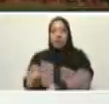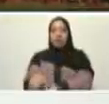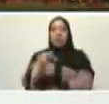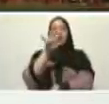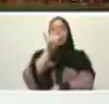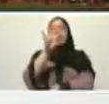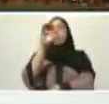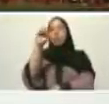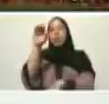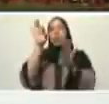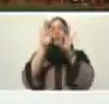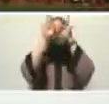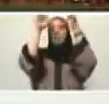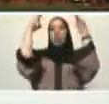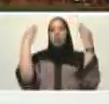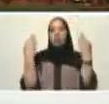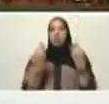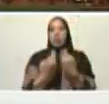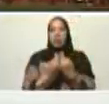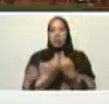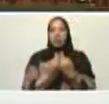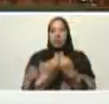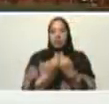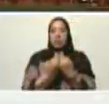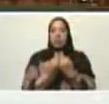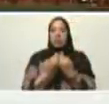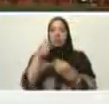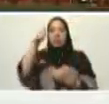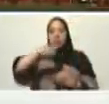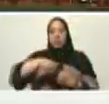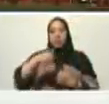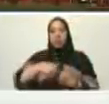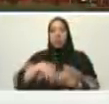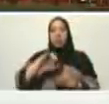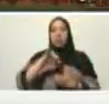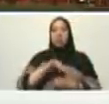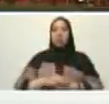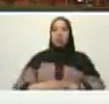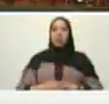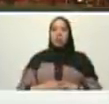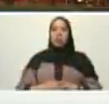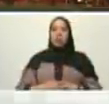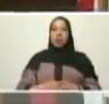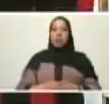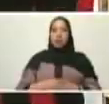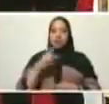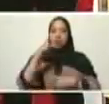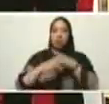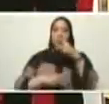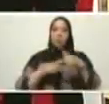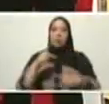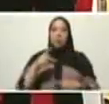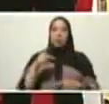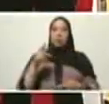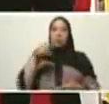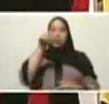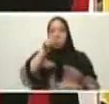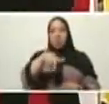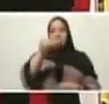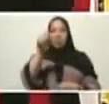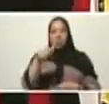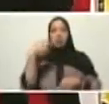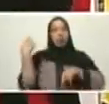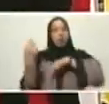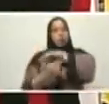familias con sus 50 hogares hoy dan testimonio ante el mundo de la grandeza de la maravilla que es la